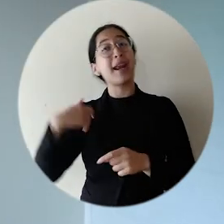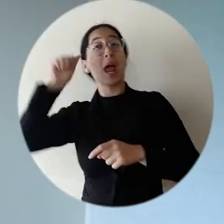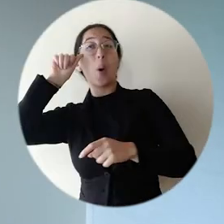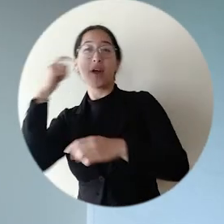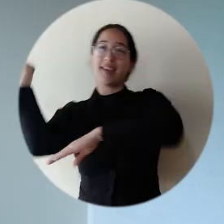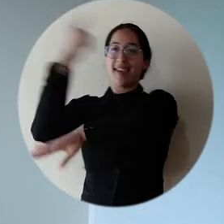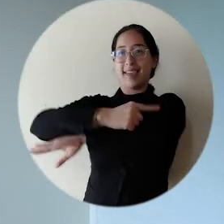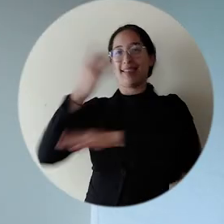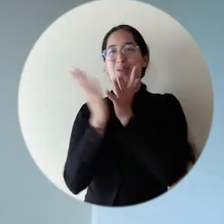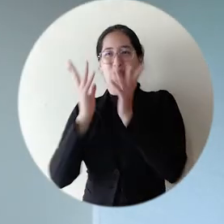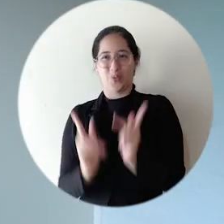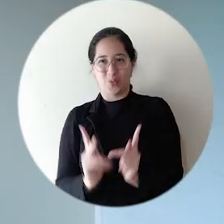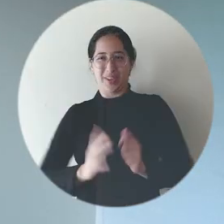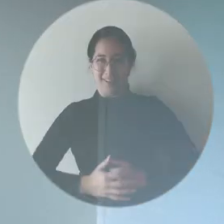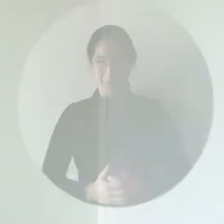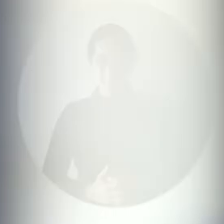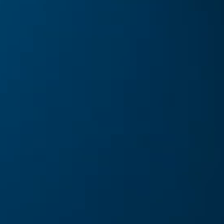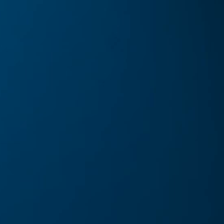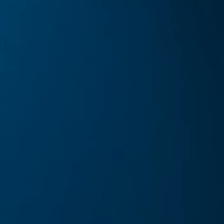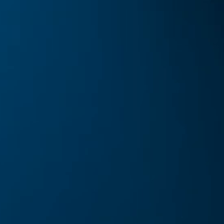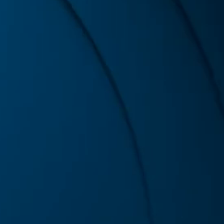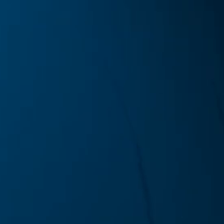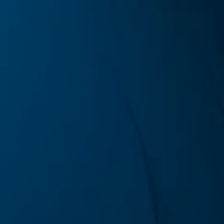en conmemoración del Día del Estudiante Caído.